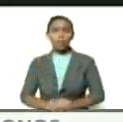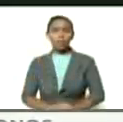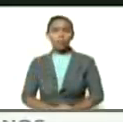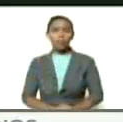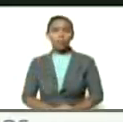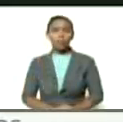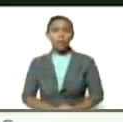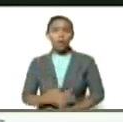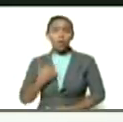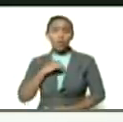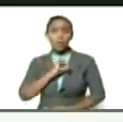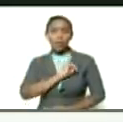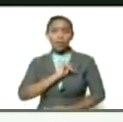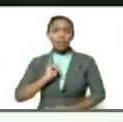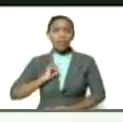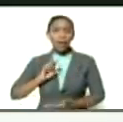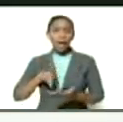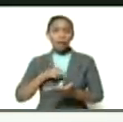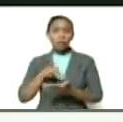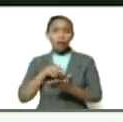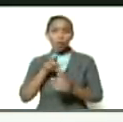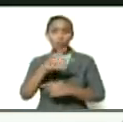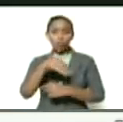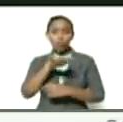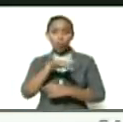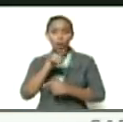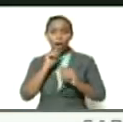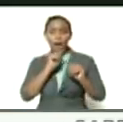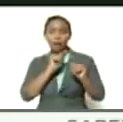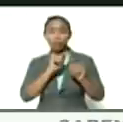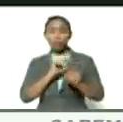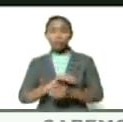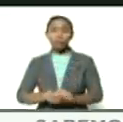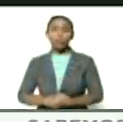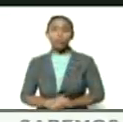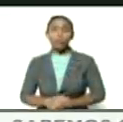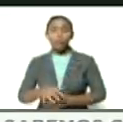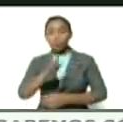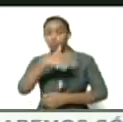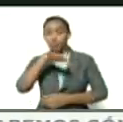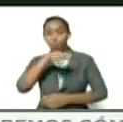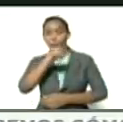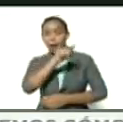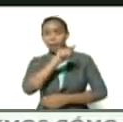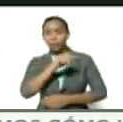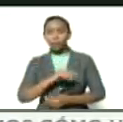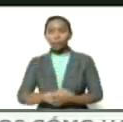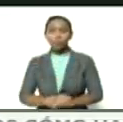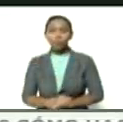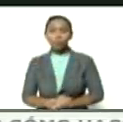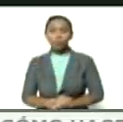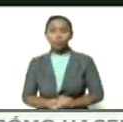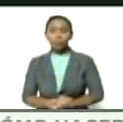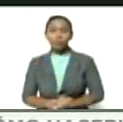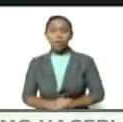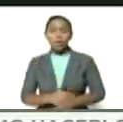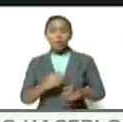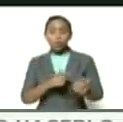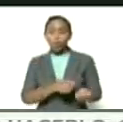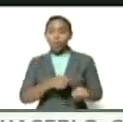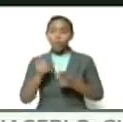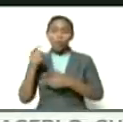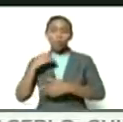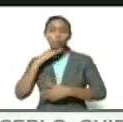nuestra identidad nacional todo eso todo eso nos va llevando